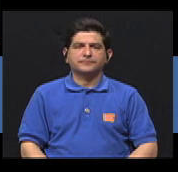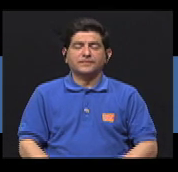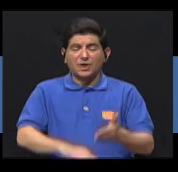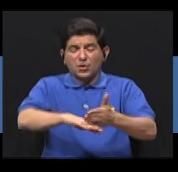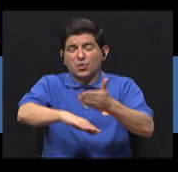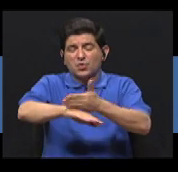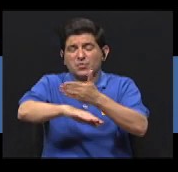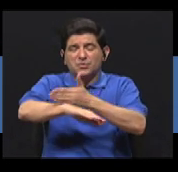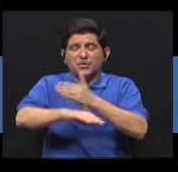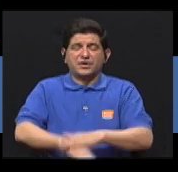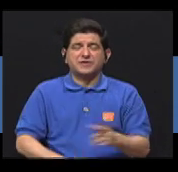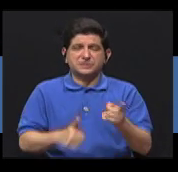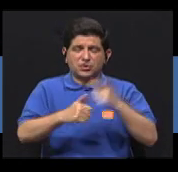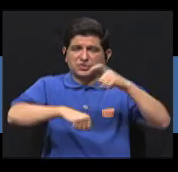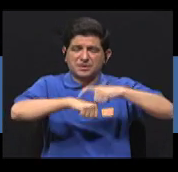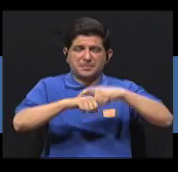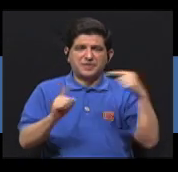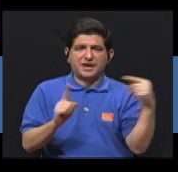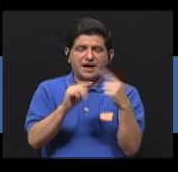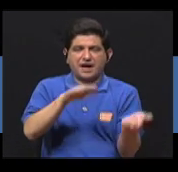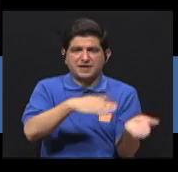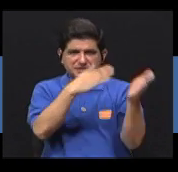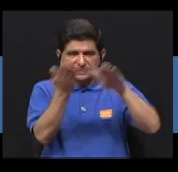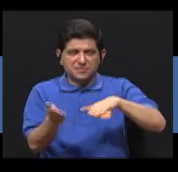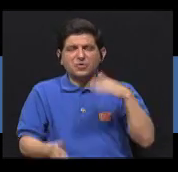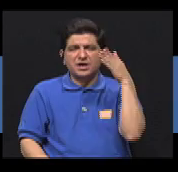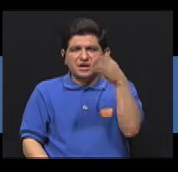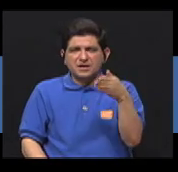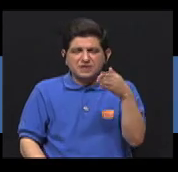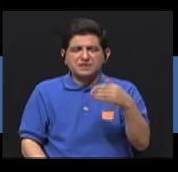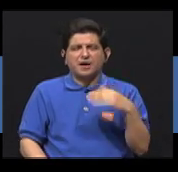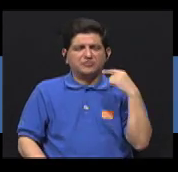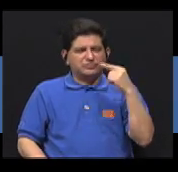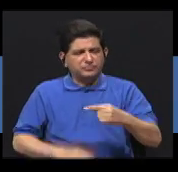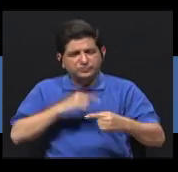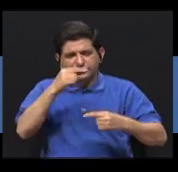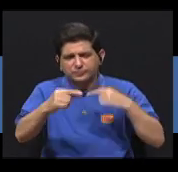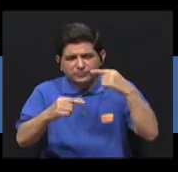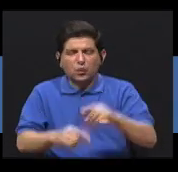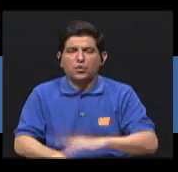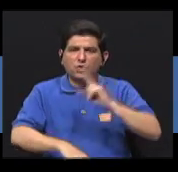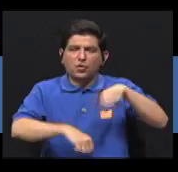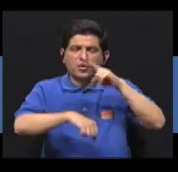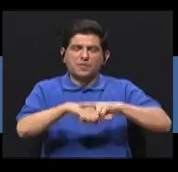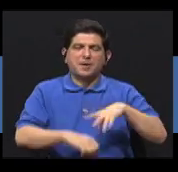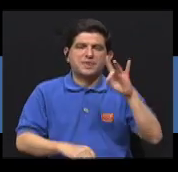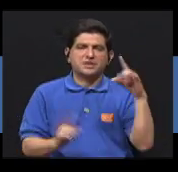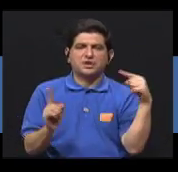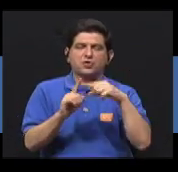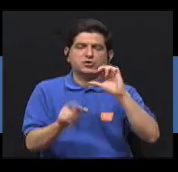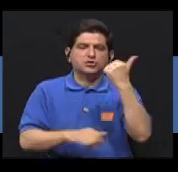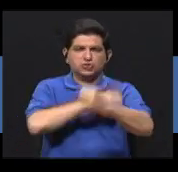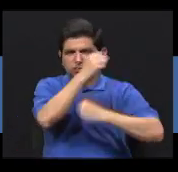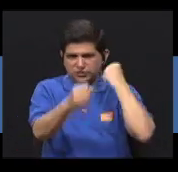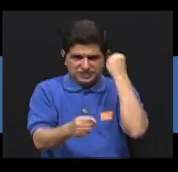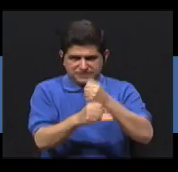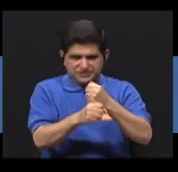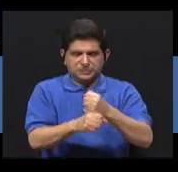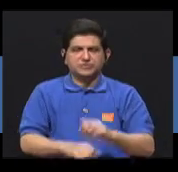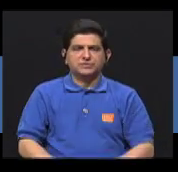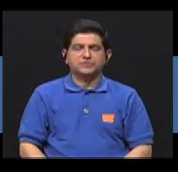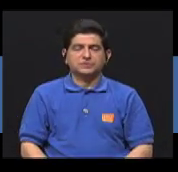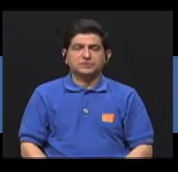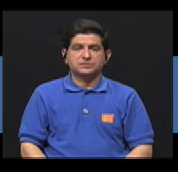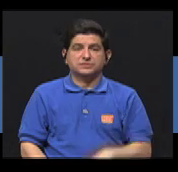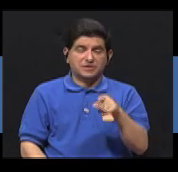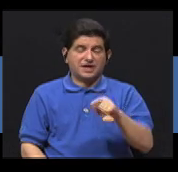La progresión desde la fase inicial hasta el fallecimiento es lenta y gradual, y en promedio dura de 8 a 10 años.